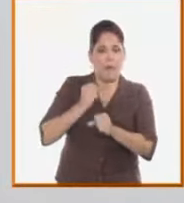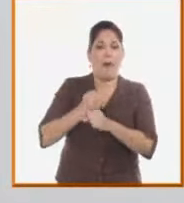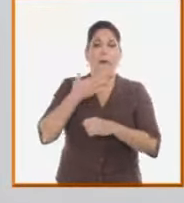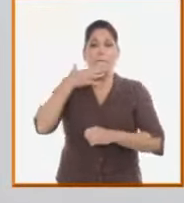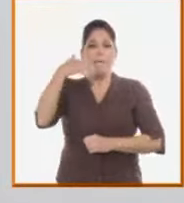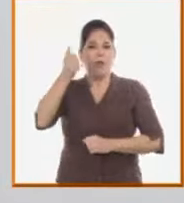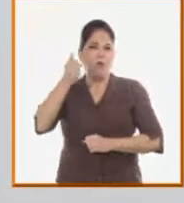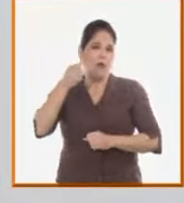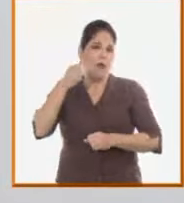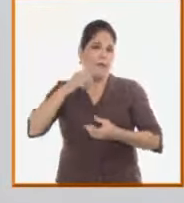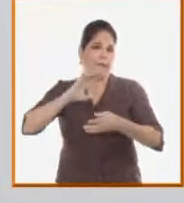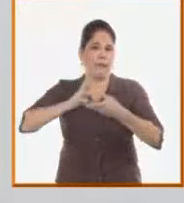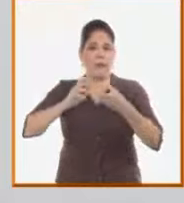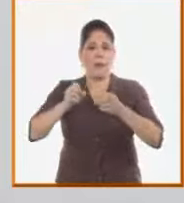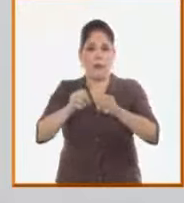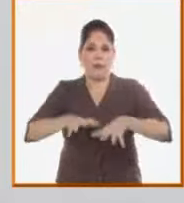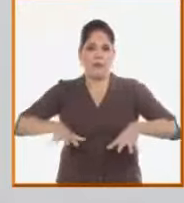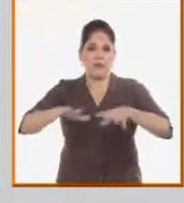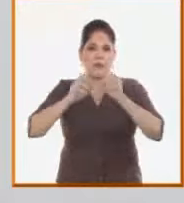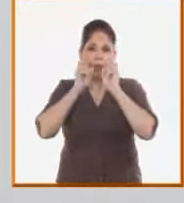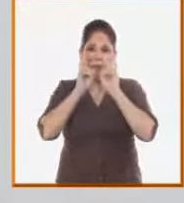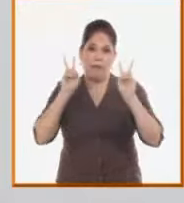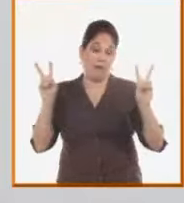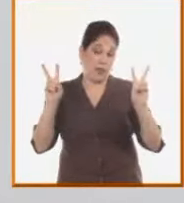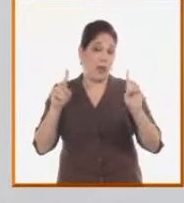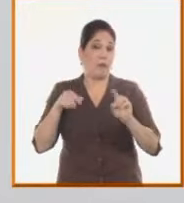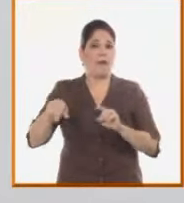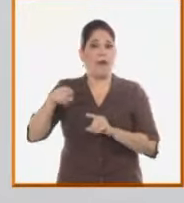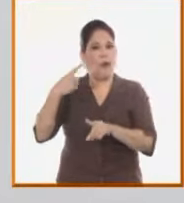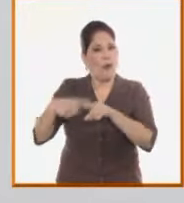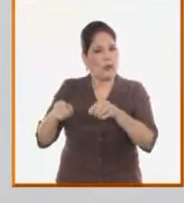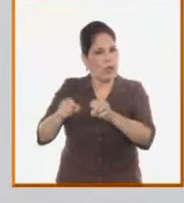infraestructura, a mejorar condiciones de vida, a crear otras condiciones.